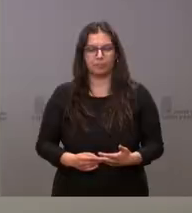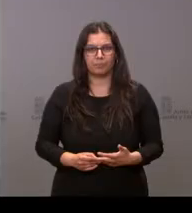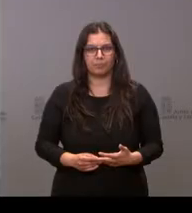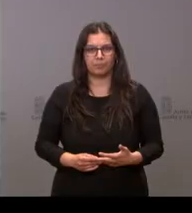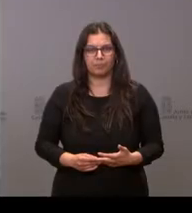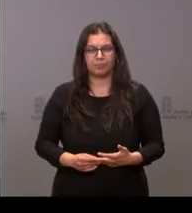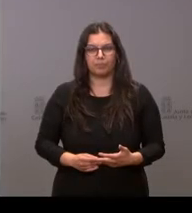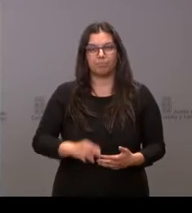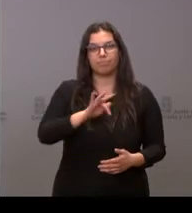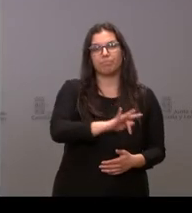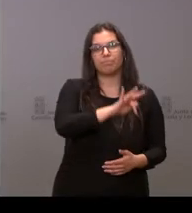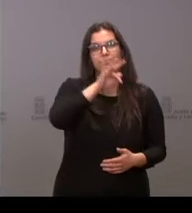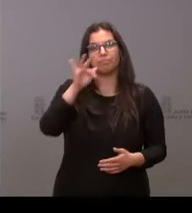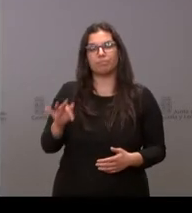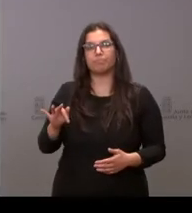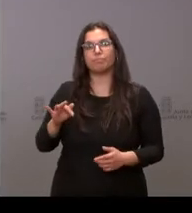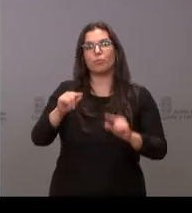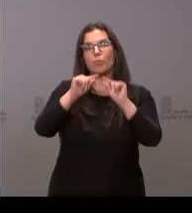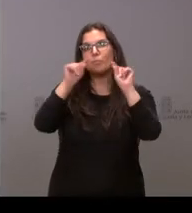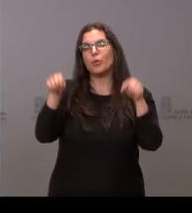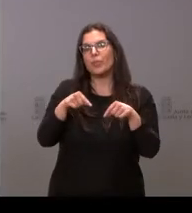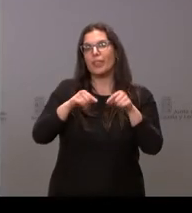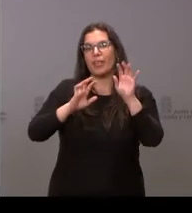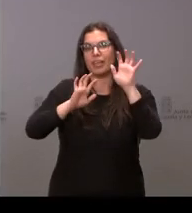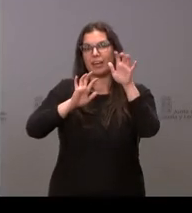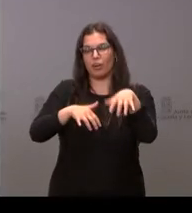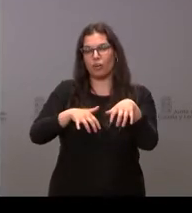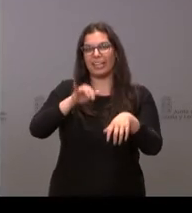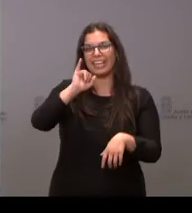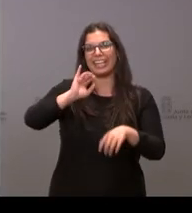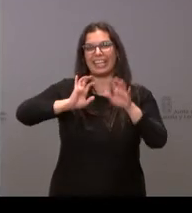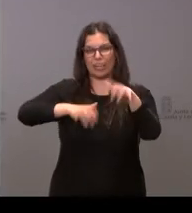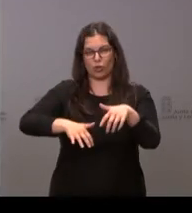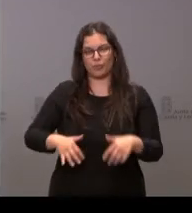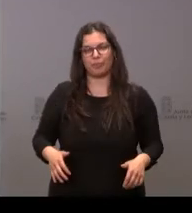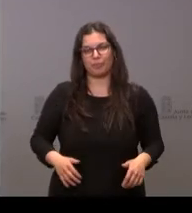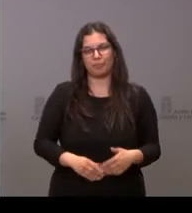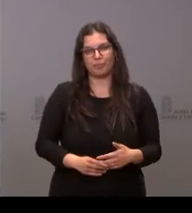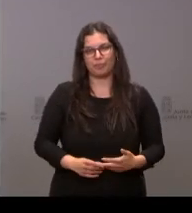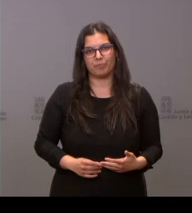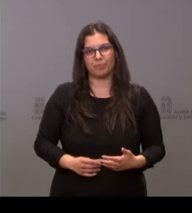Pues, la siguiente parada va a ser en la provincia de León. Carlos Domínguez y León, adelante.